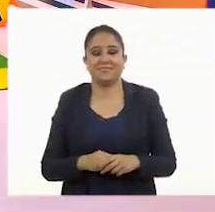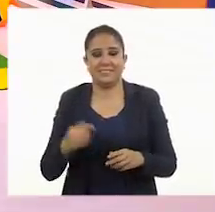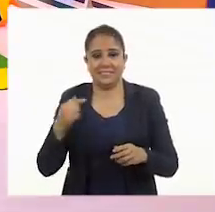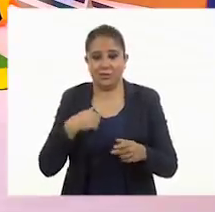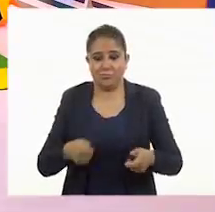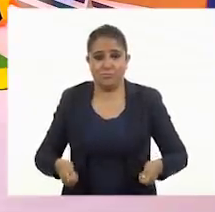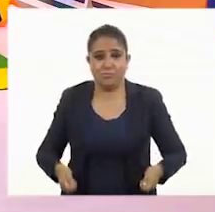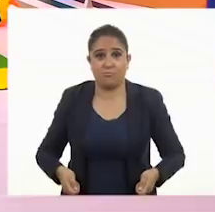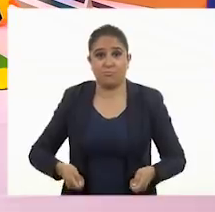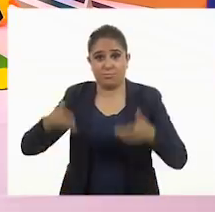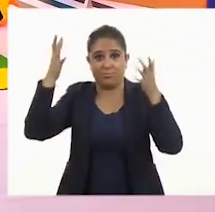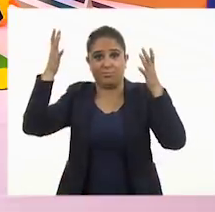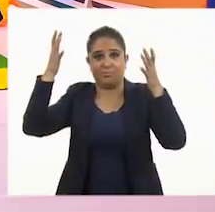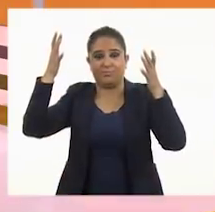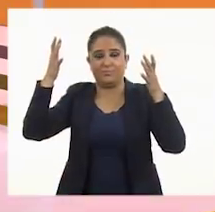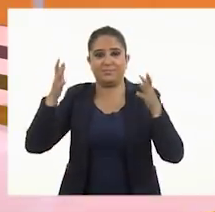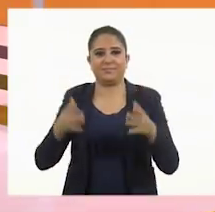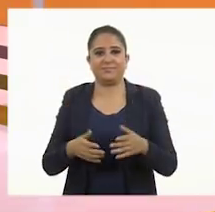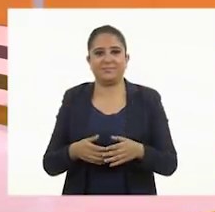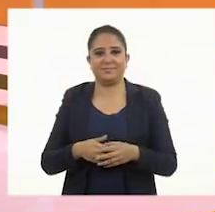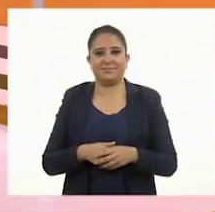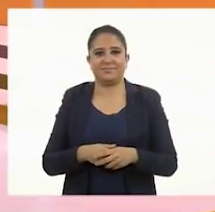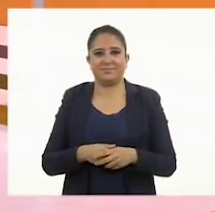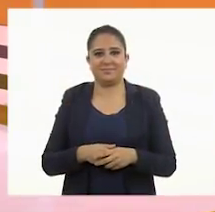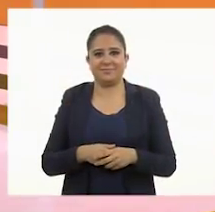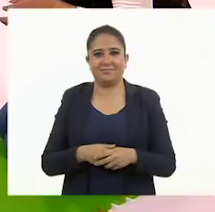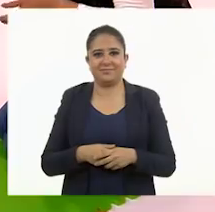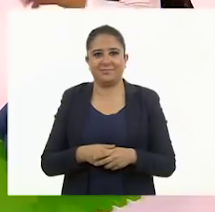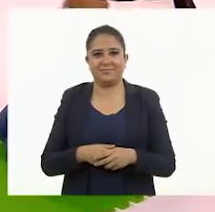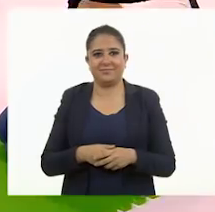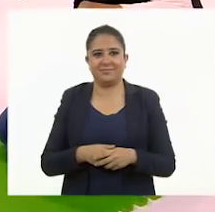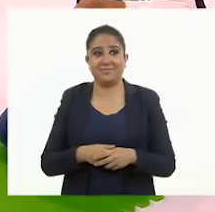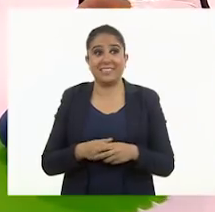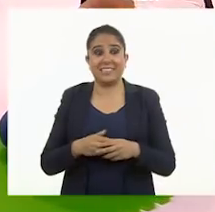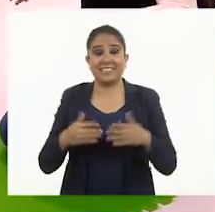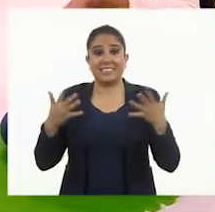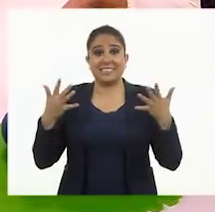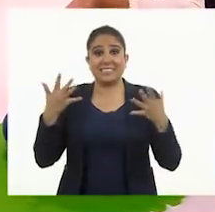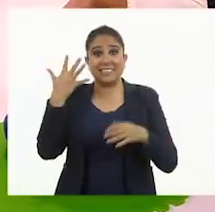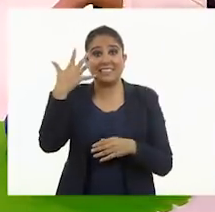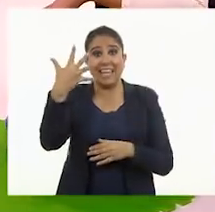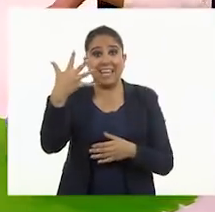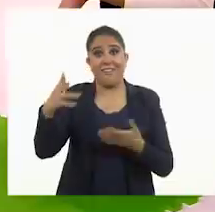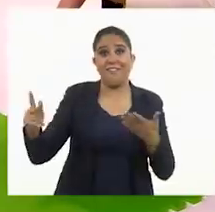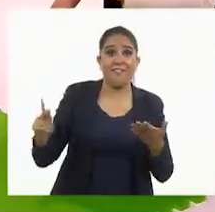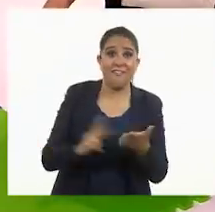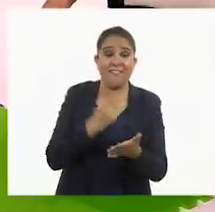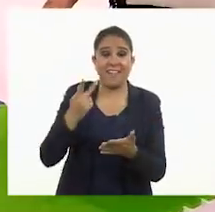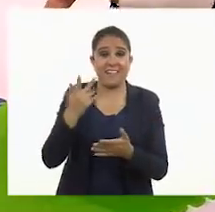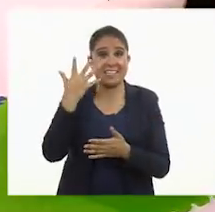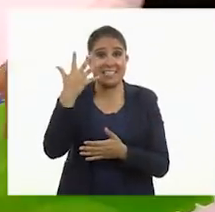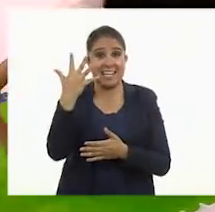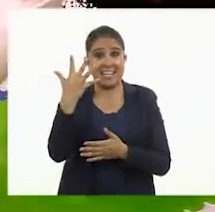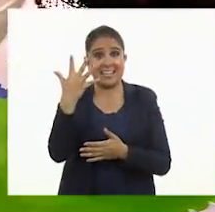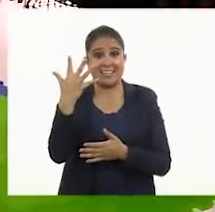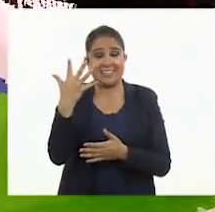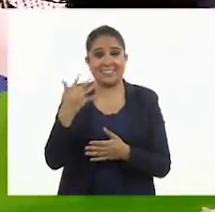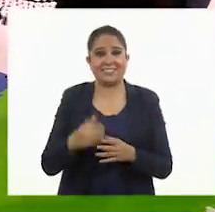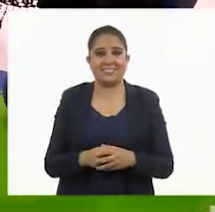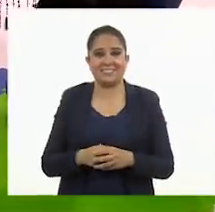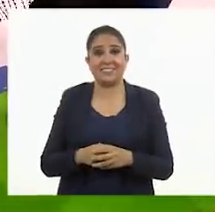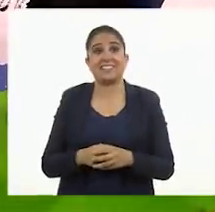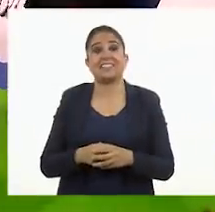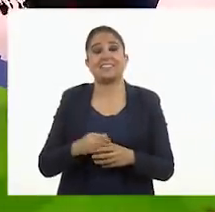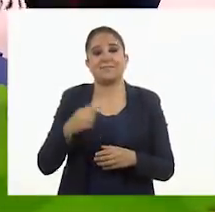lanzar. el dado. Lanzamos. ¡Cinco otra vez! Saqué cinco. Y